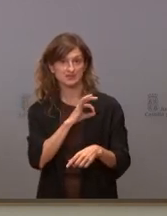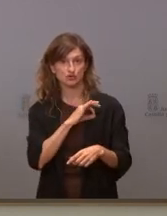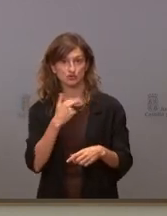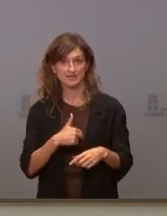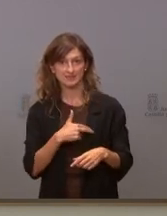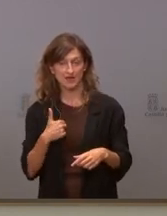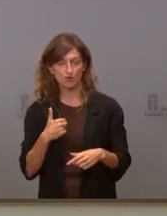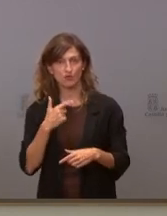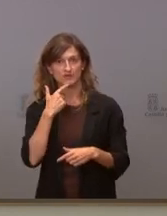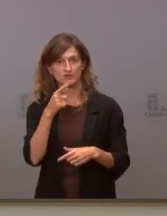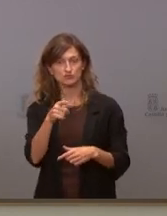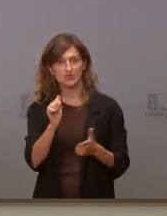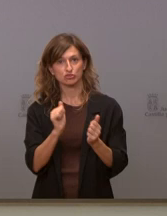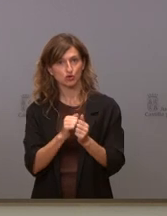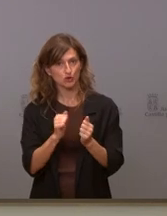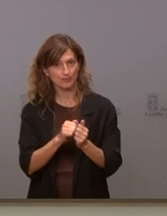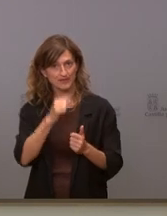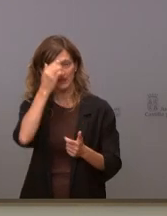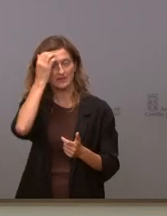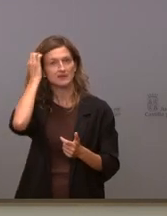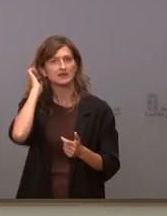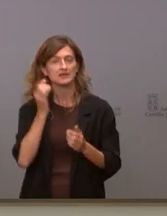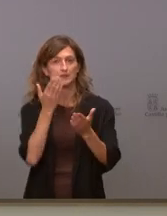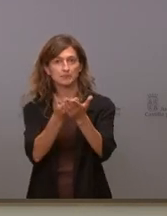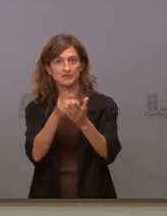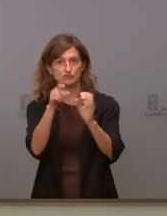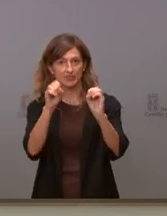calificado a usted de torpe y le ha pedido que dimita.